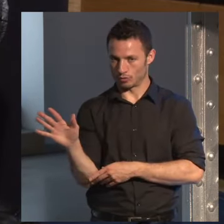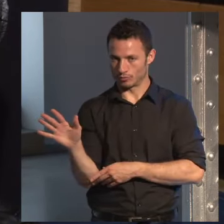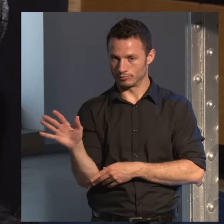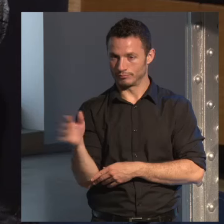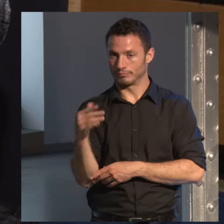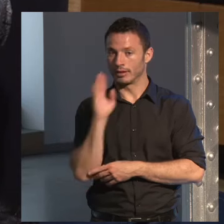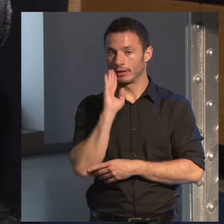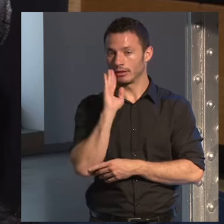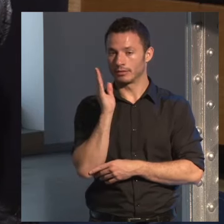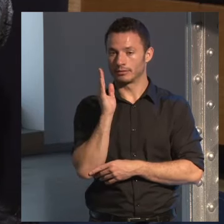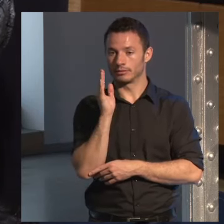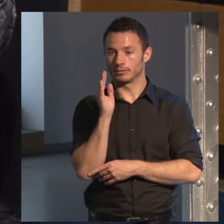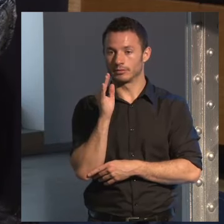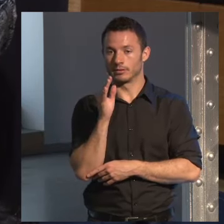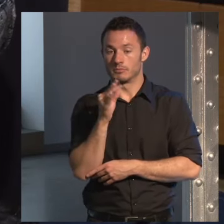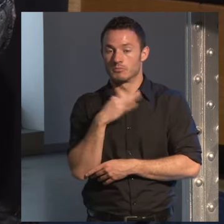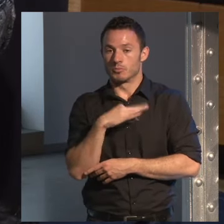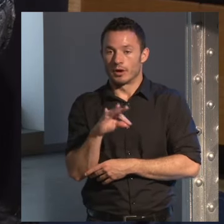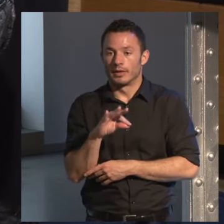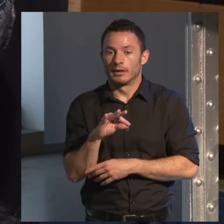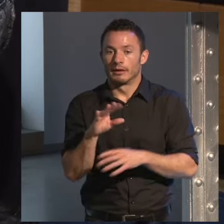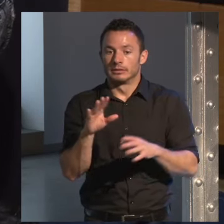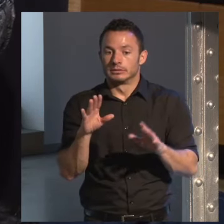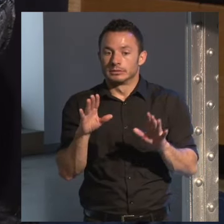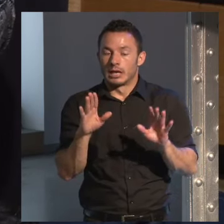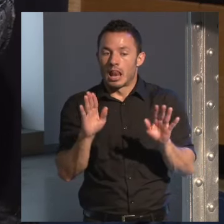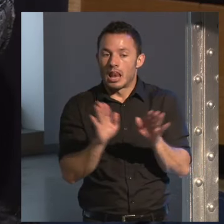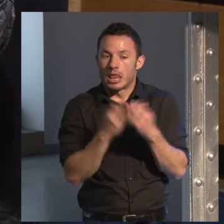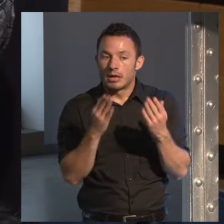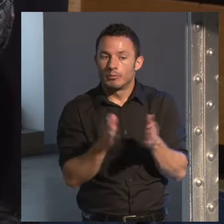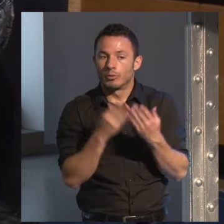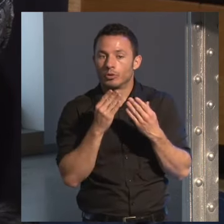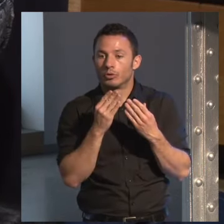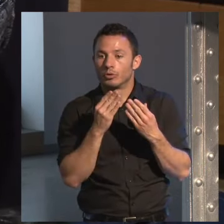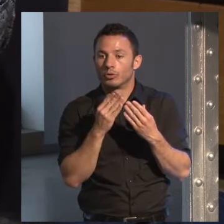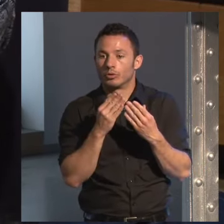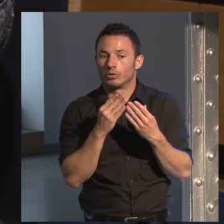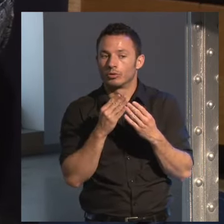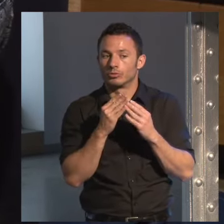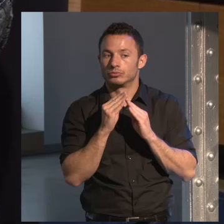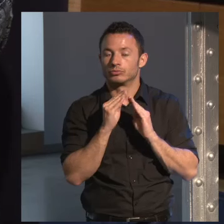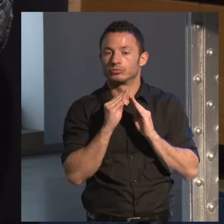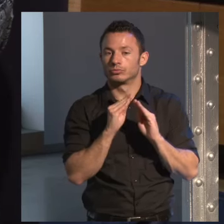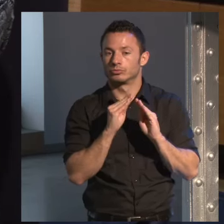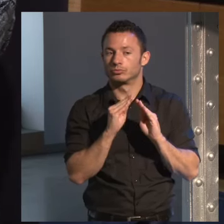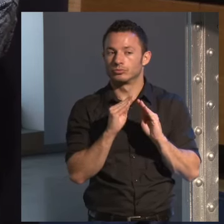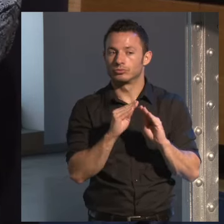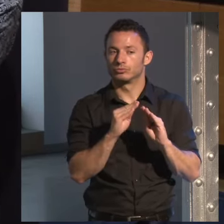es alguna alguna obra que pertenece a su repertorio o si no es así ¿cuál es?